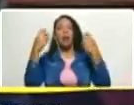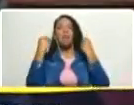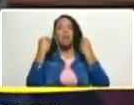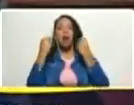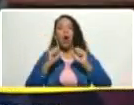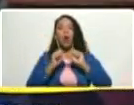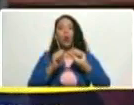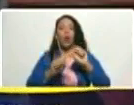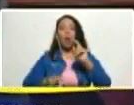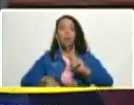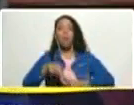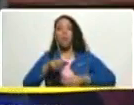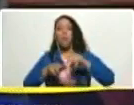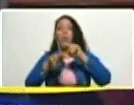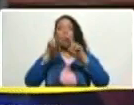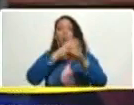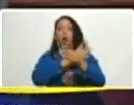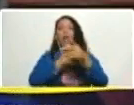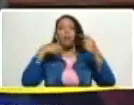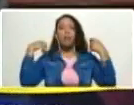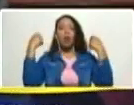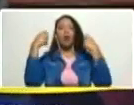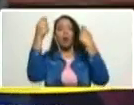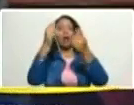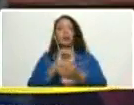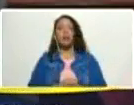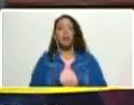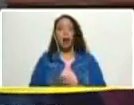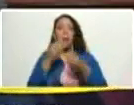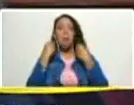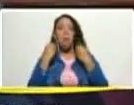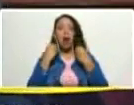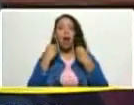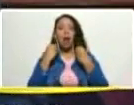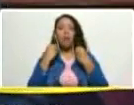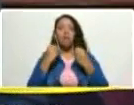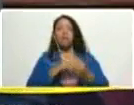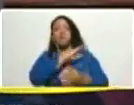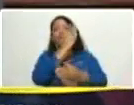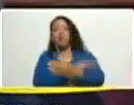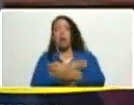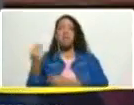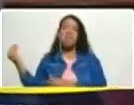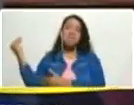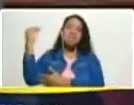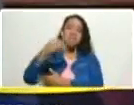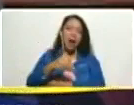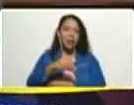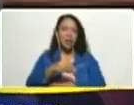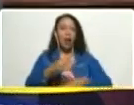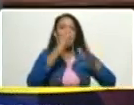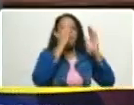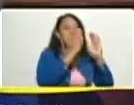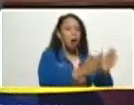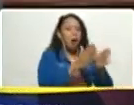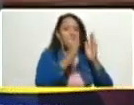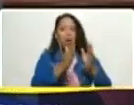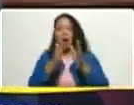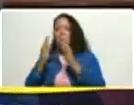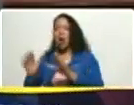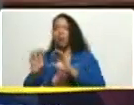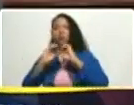construyendo el poder popular para empoderar cada vez más las organizaciones sociales